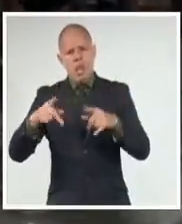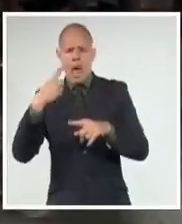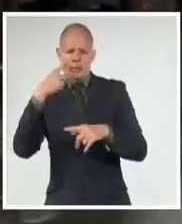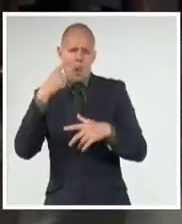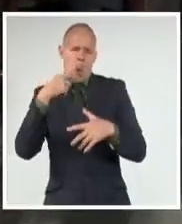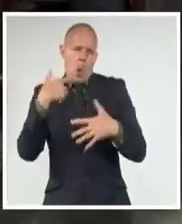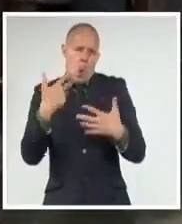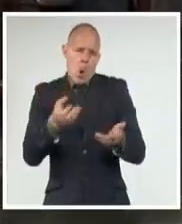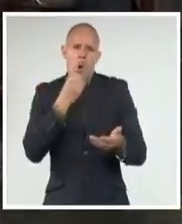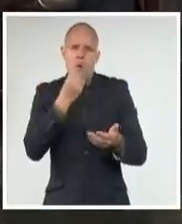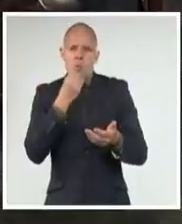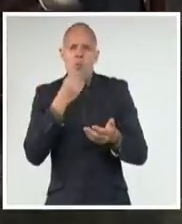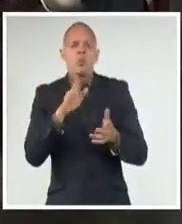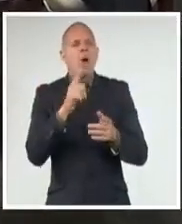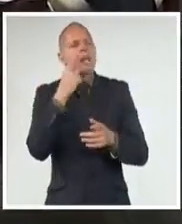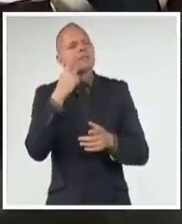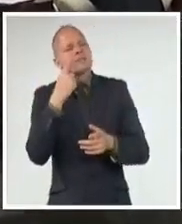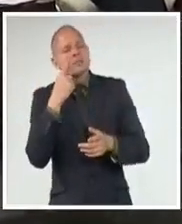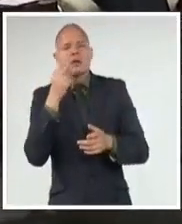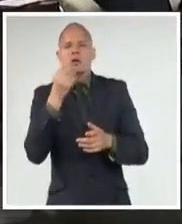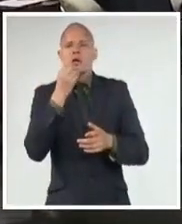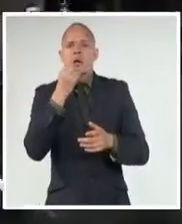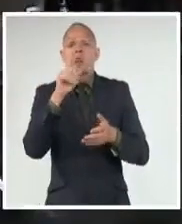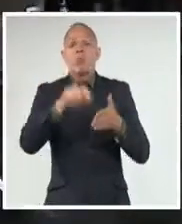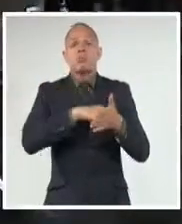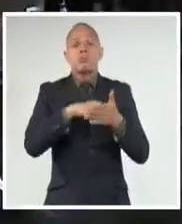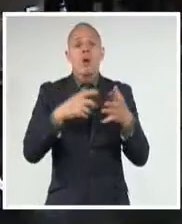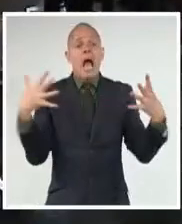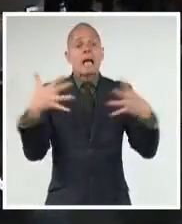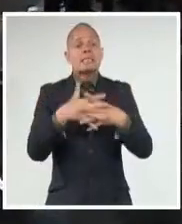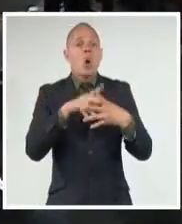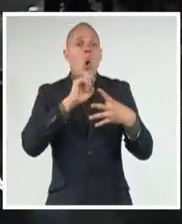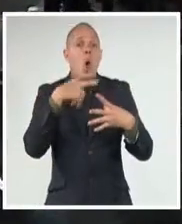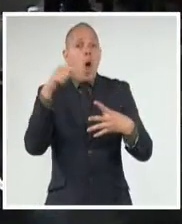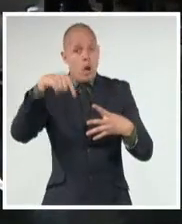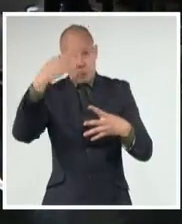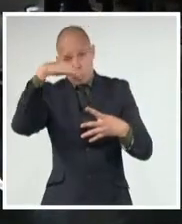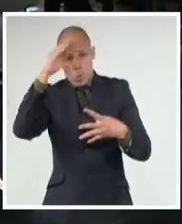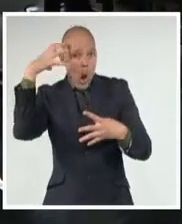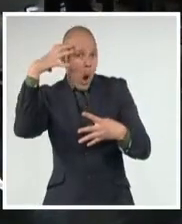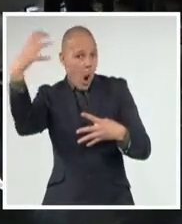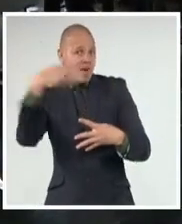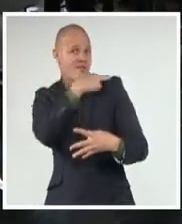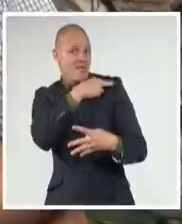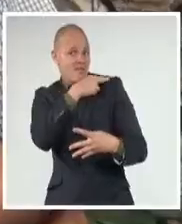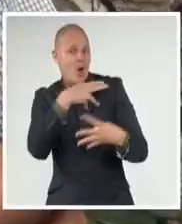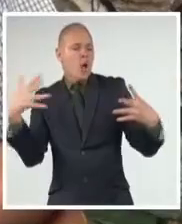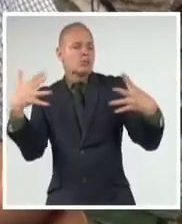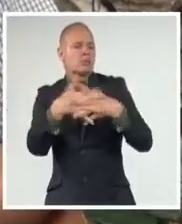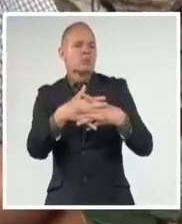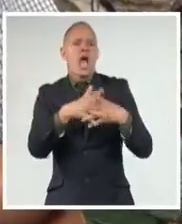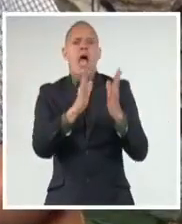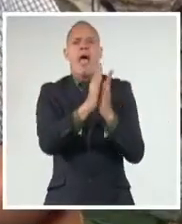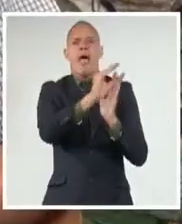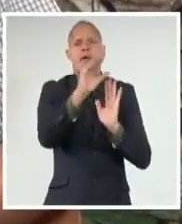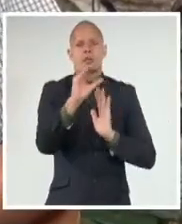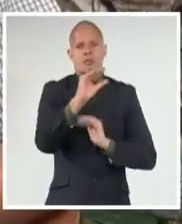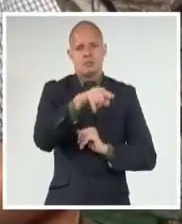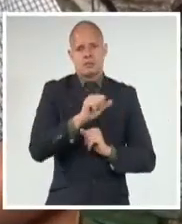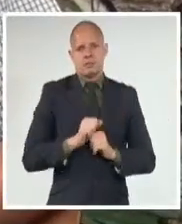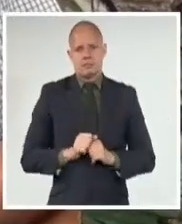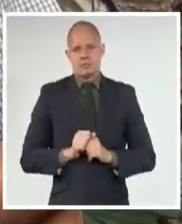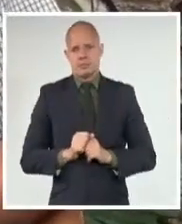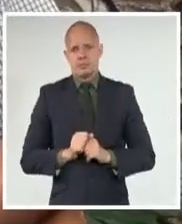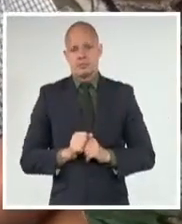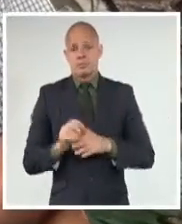fraternales que se realizarán como parte del vínculo permanente de la dirección del país con estos sectores. Y agradecerle a ustedes también